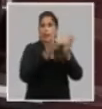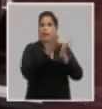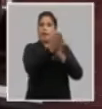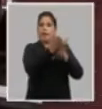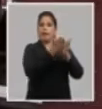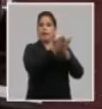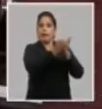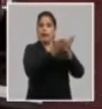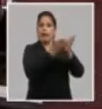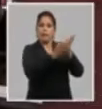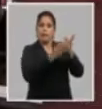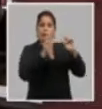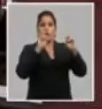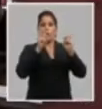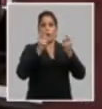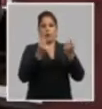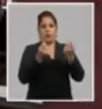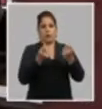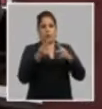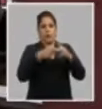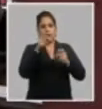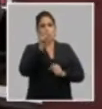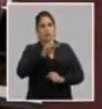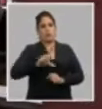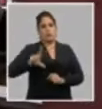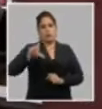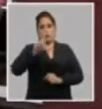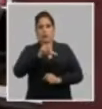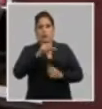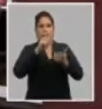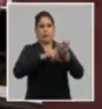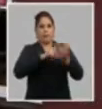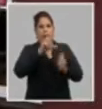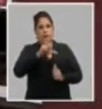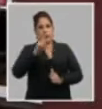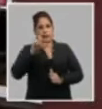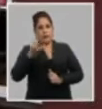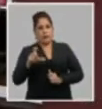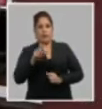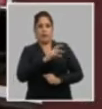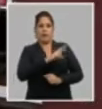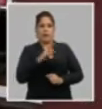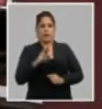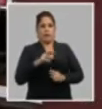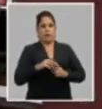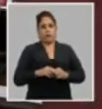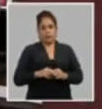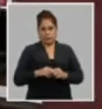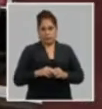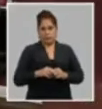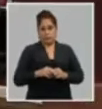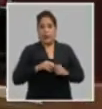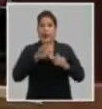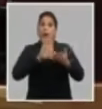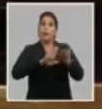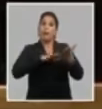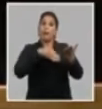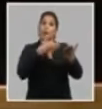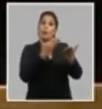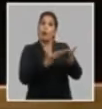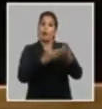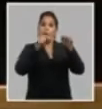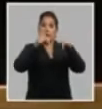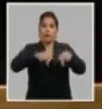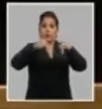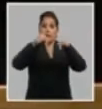lineamientos de la política económica y social del partido y la revolución. La propuesta de